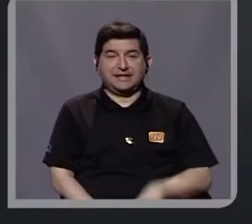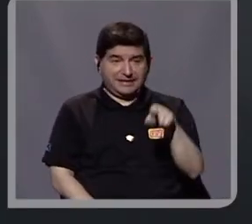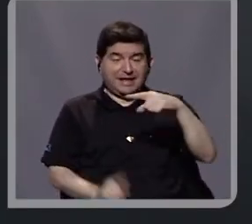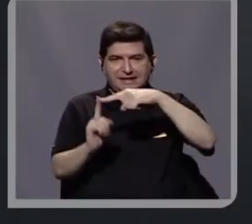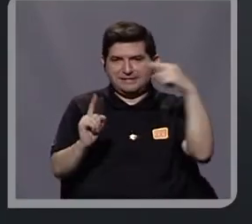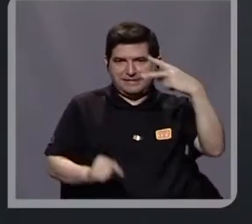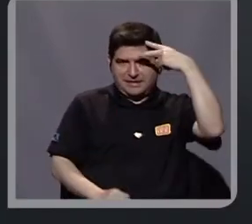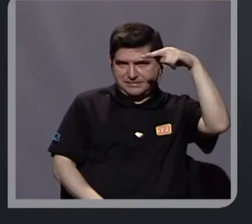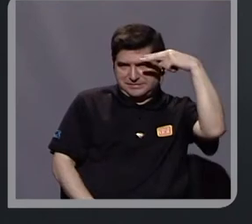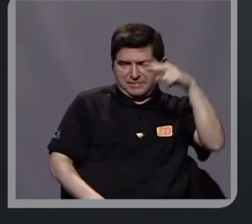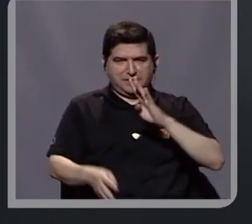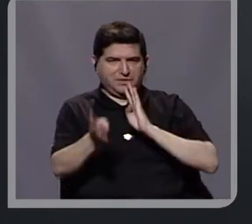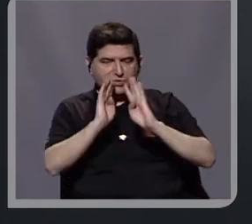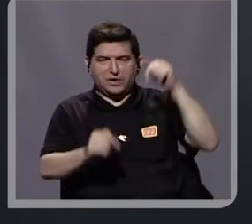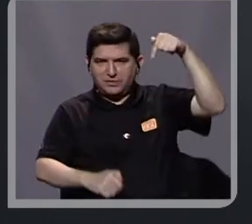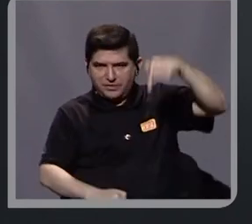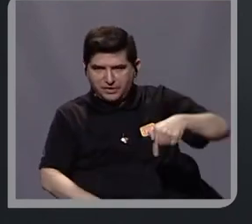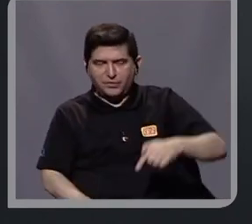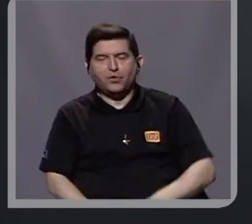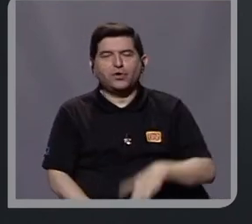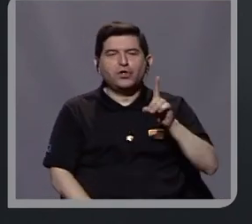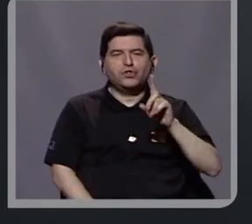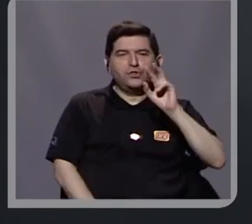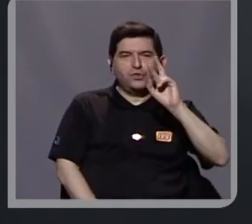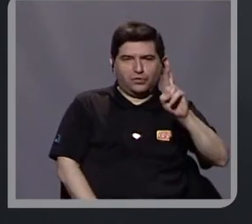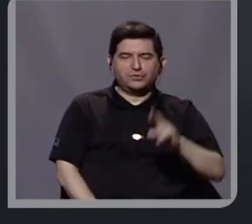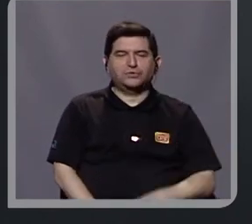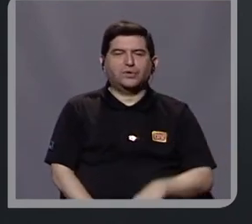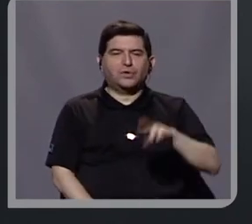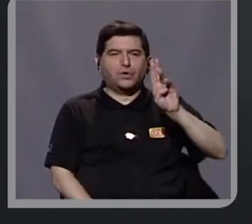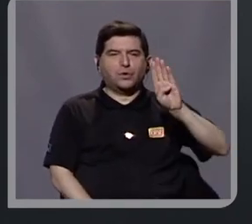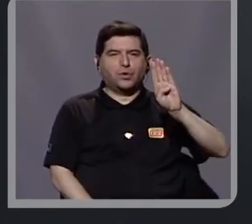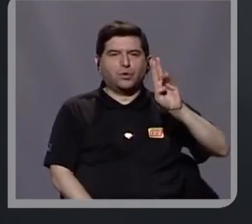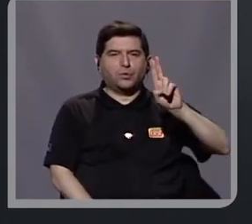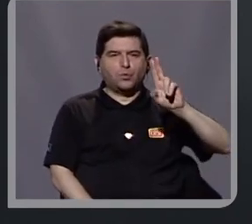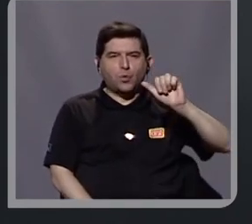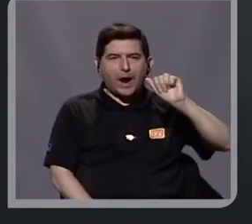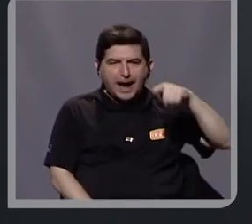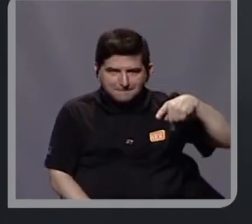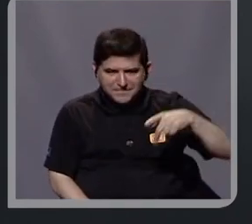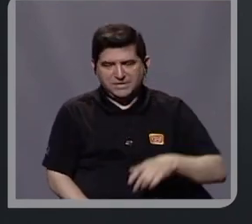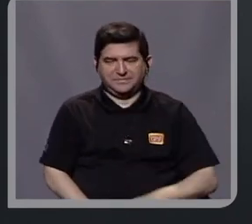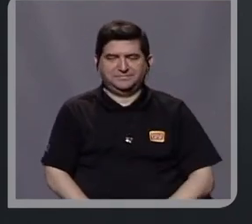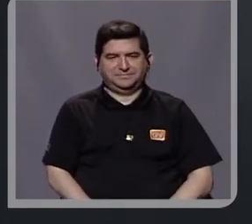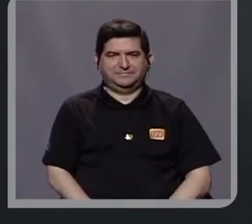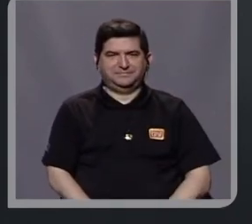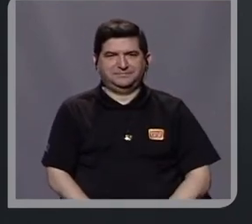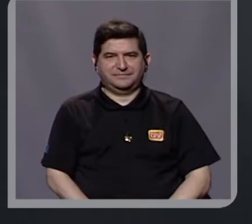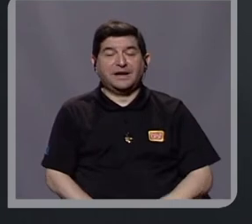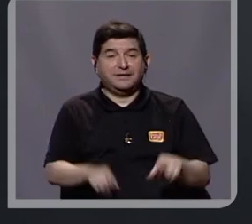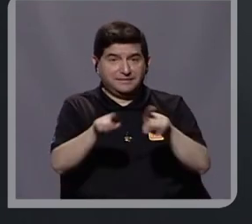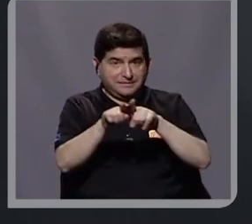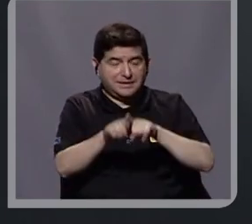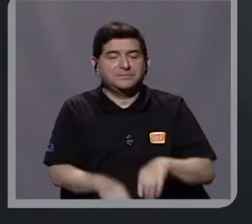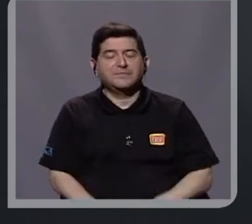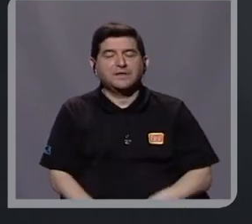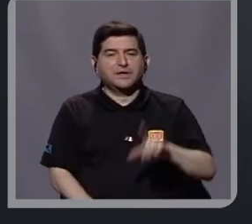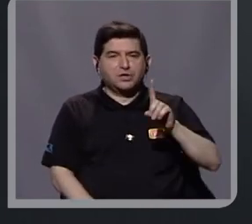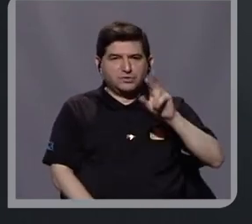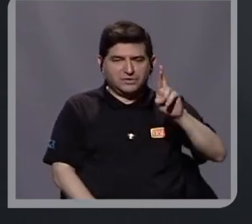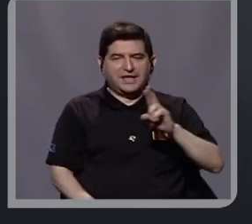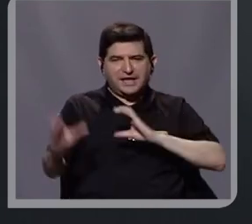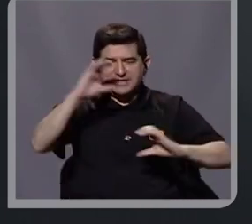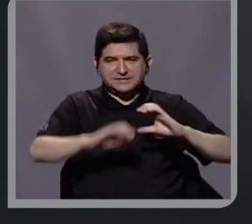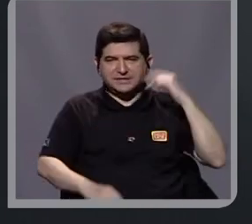México, estoy conversando el día de hoy con el doctor de la Benemérita Universidad Autónoma de Puebla, además con un doctorado en Ciencias